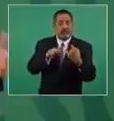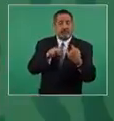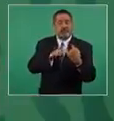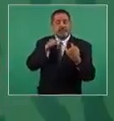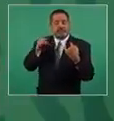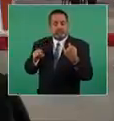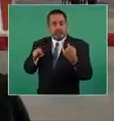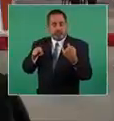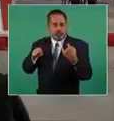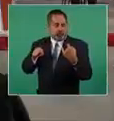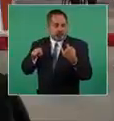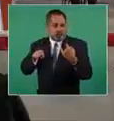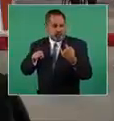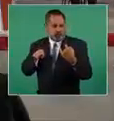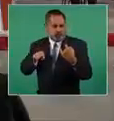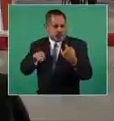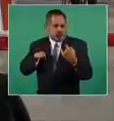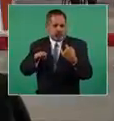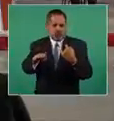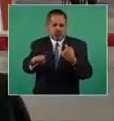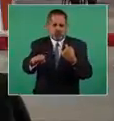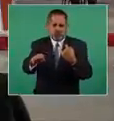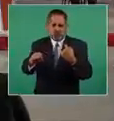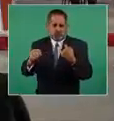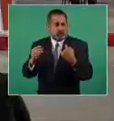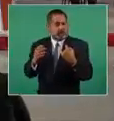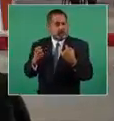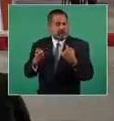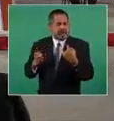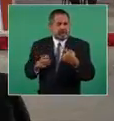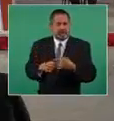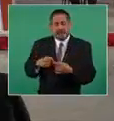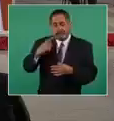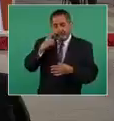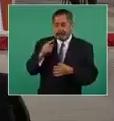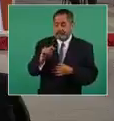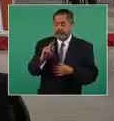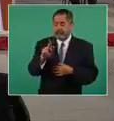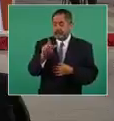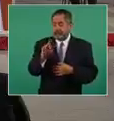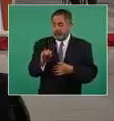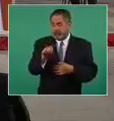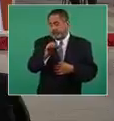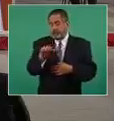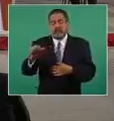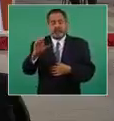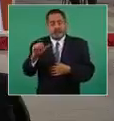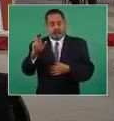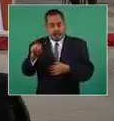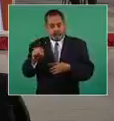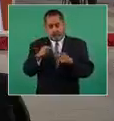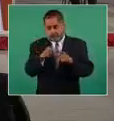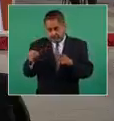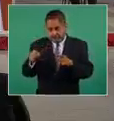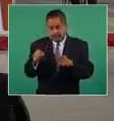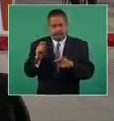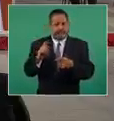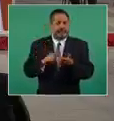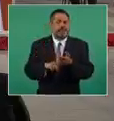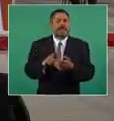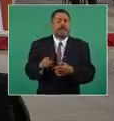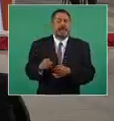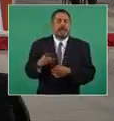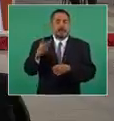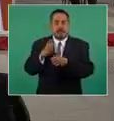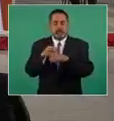Y hay una parte, un tramo de Tulum a Cancún que es